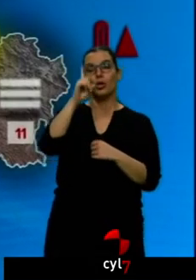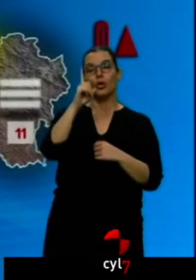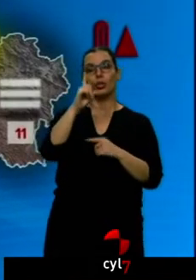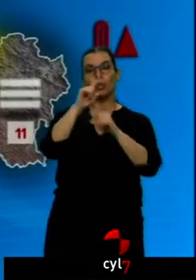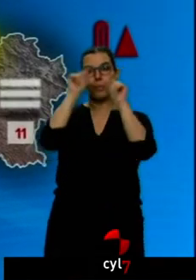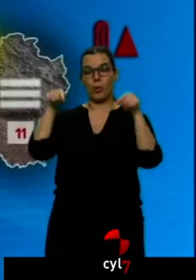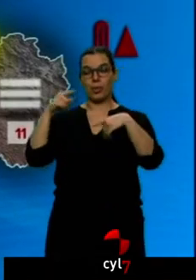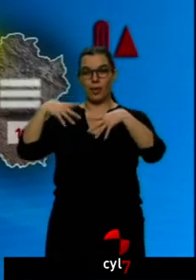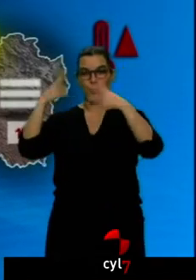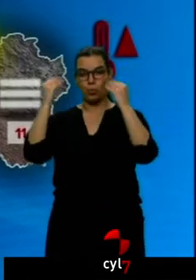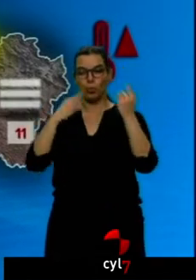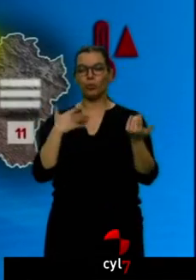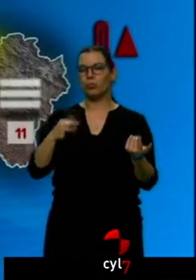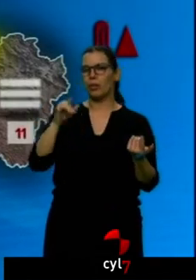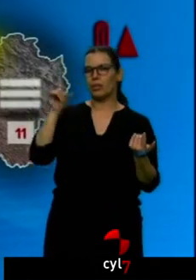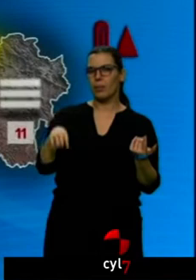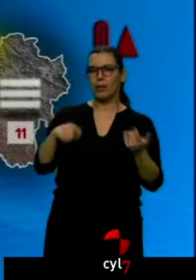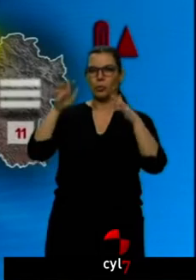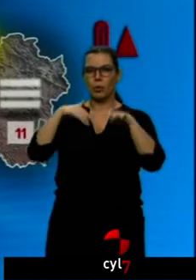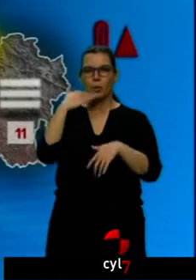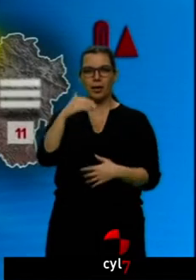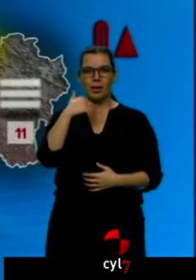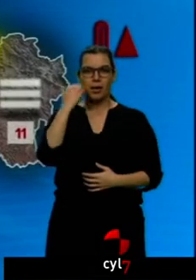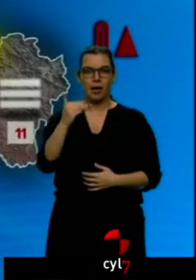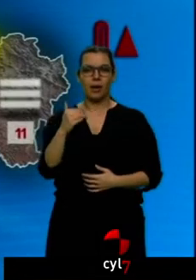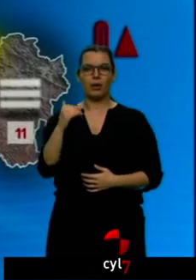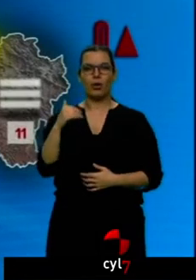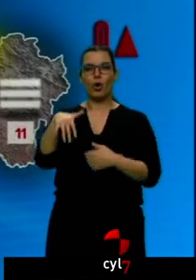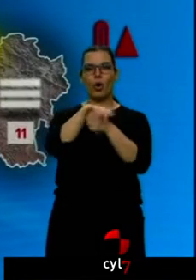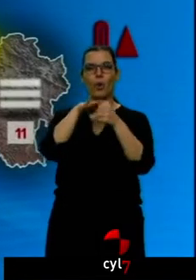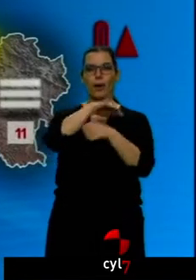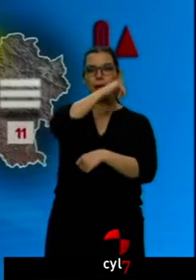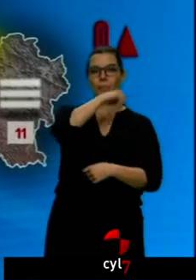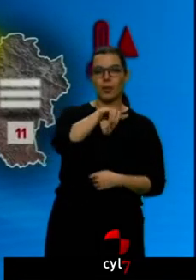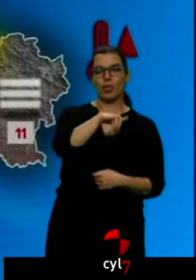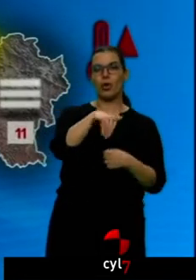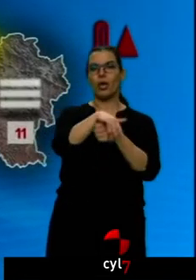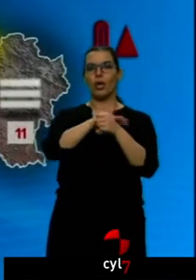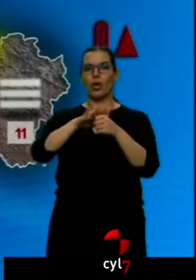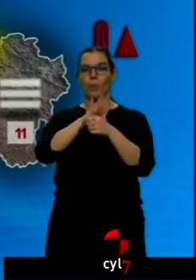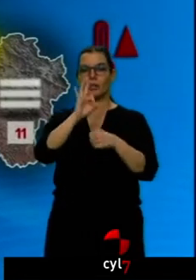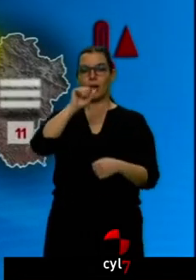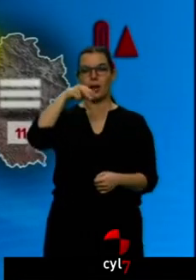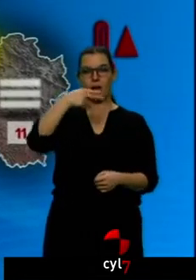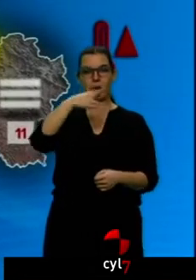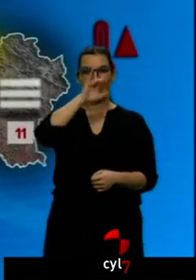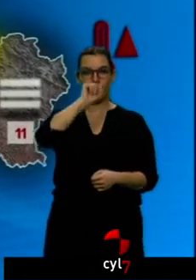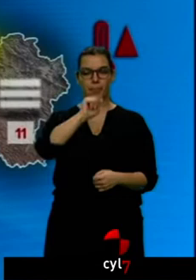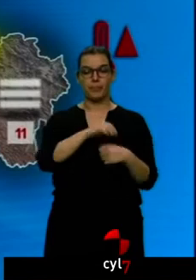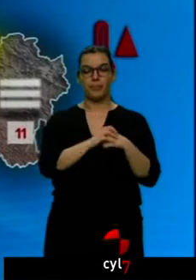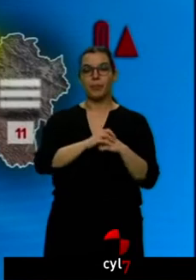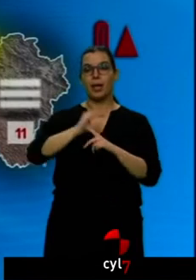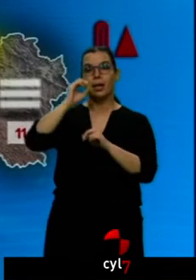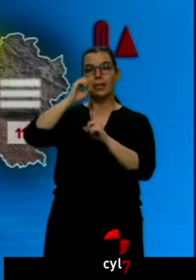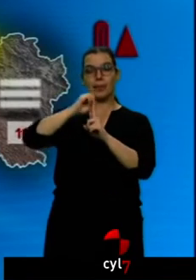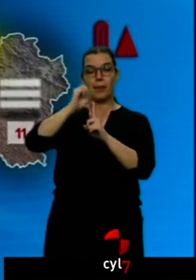de Burgos. descartamos también pequeños chubascos en las comarcas del Bierzo y también en la comarca de Sanabria. Las temperaturas